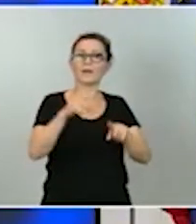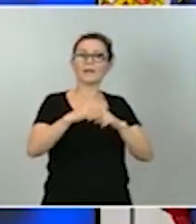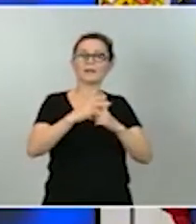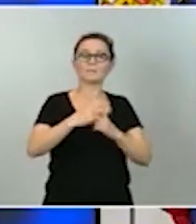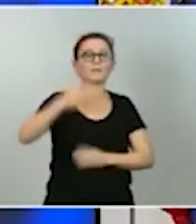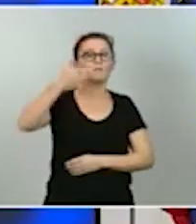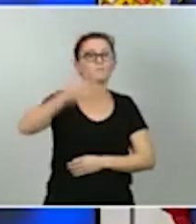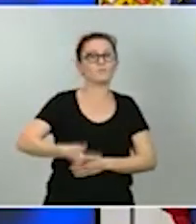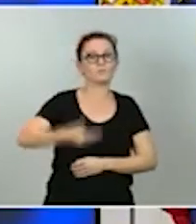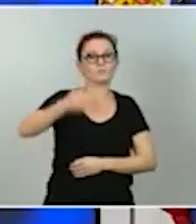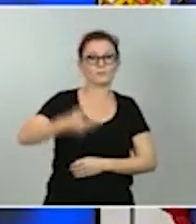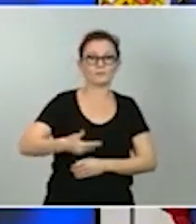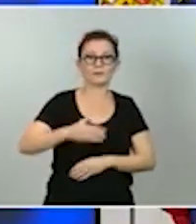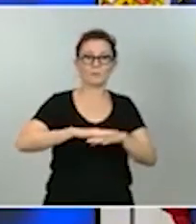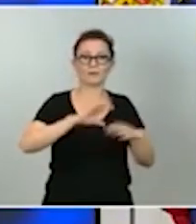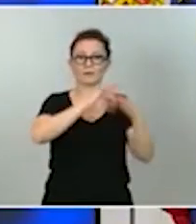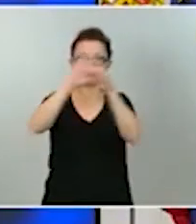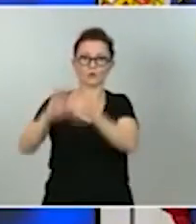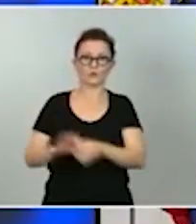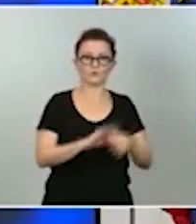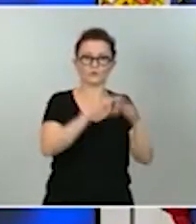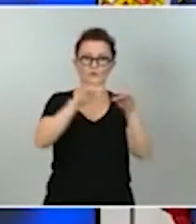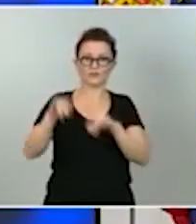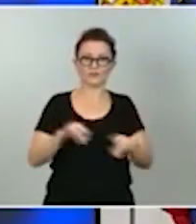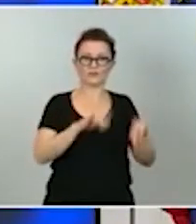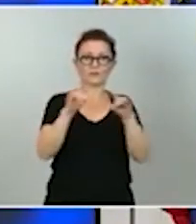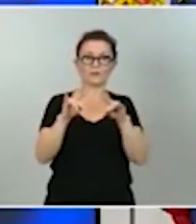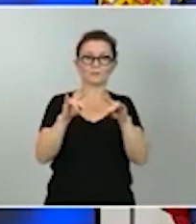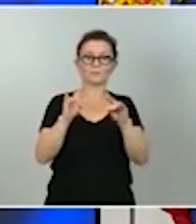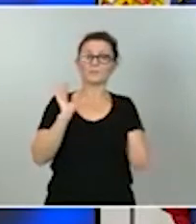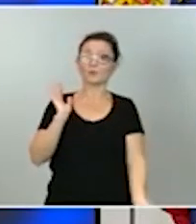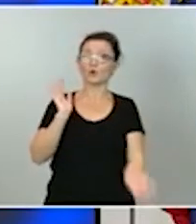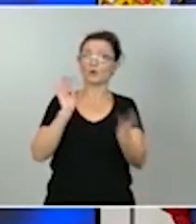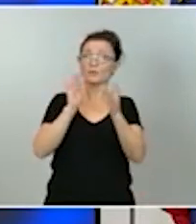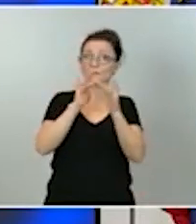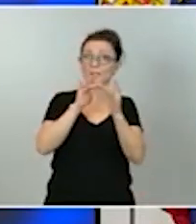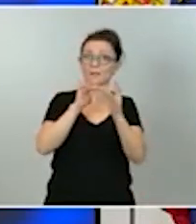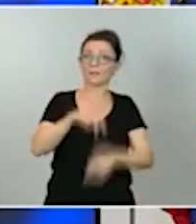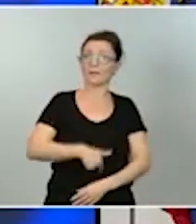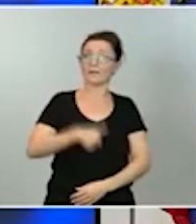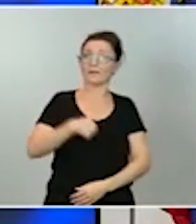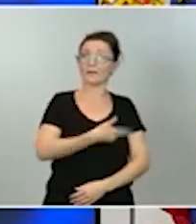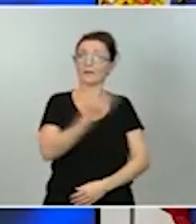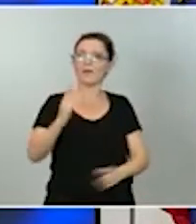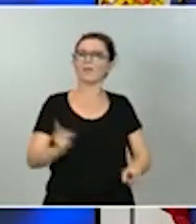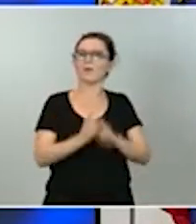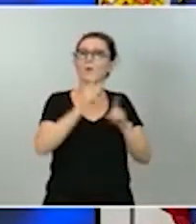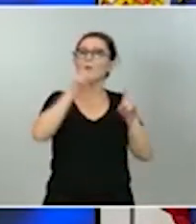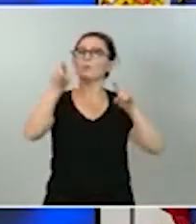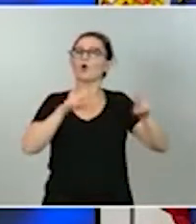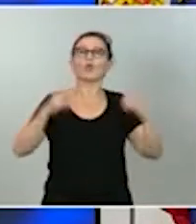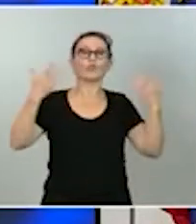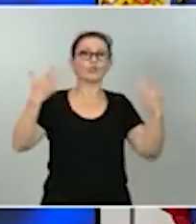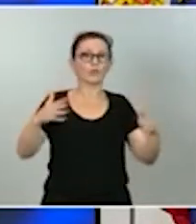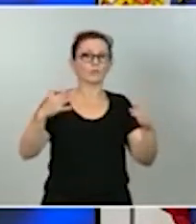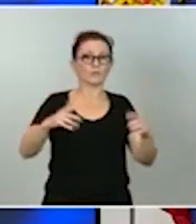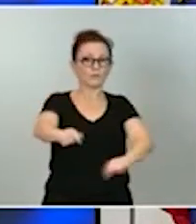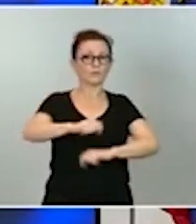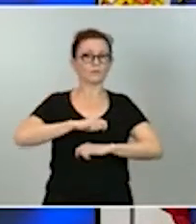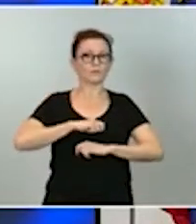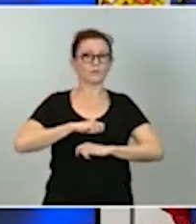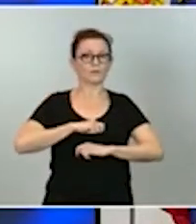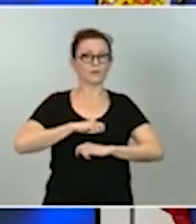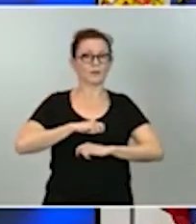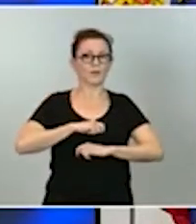vertebrar la cohesión territorial la conectividad generalizada de todos los territorios va a revitalizar sin duda alguna y de manera